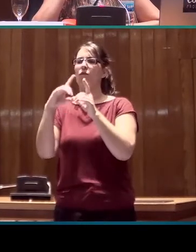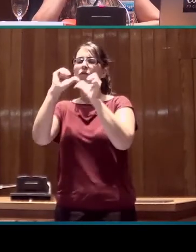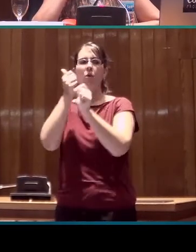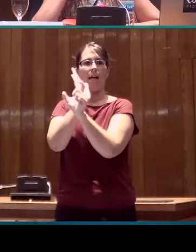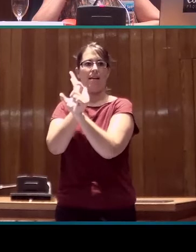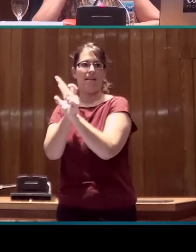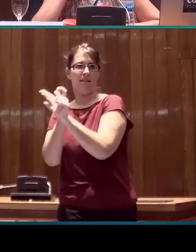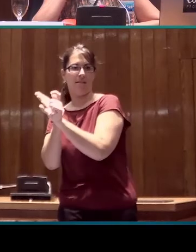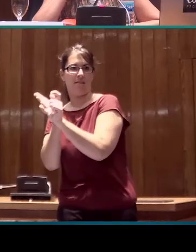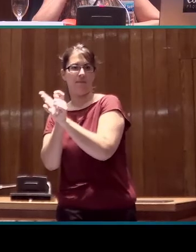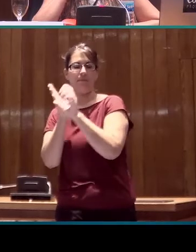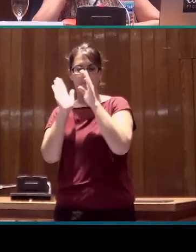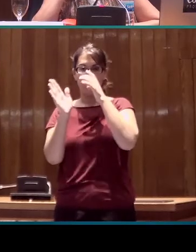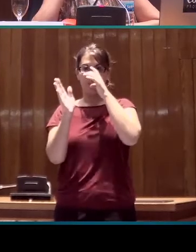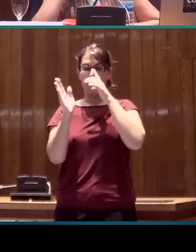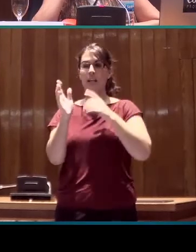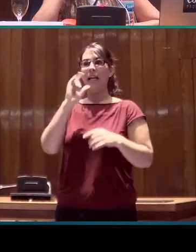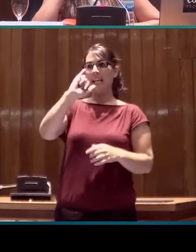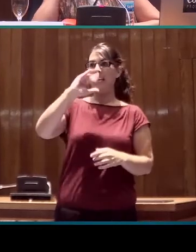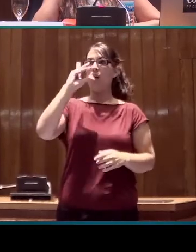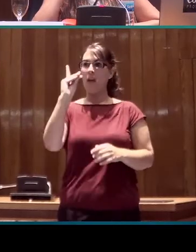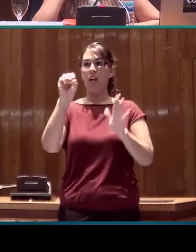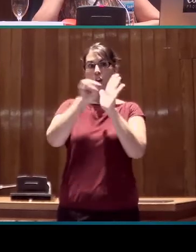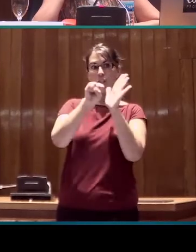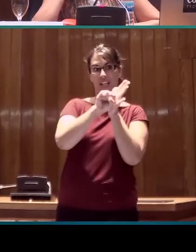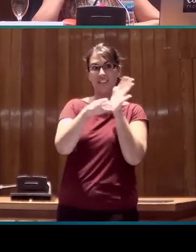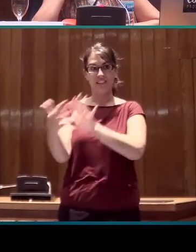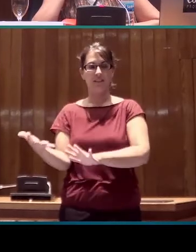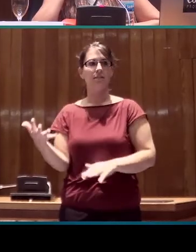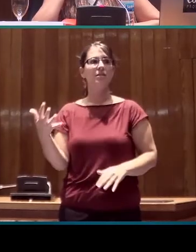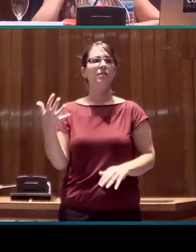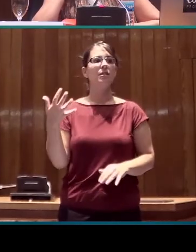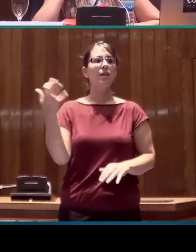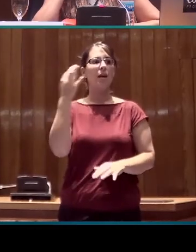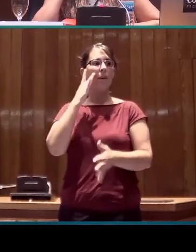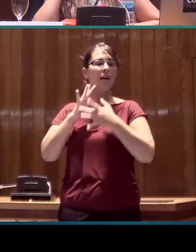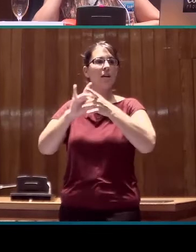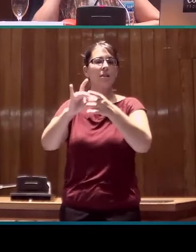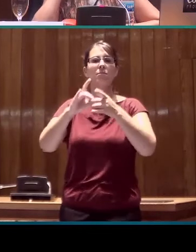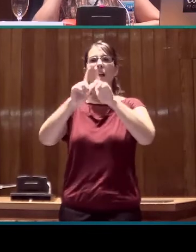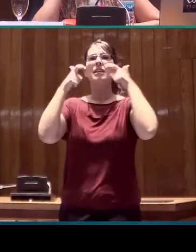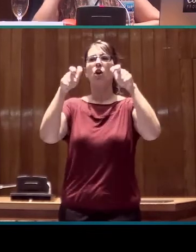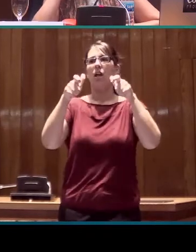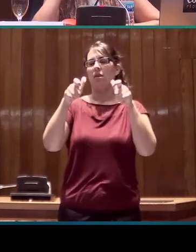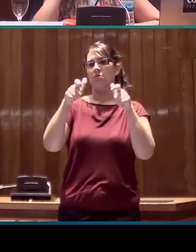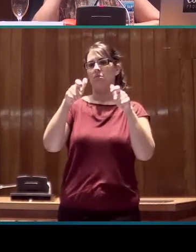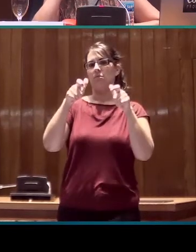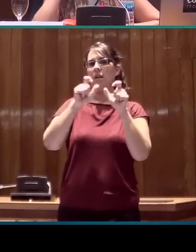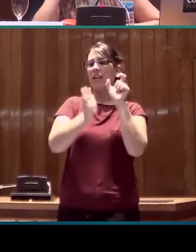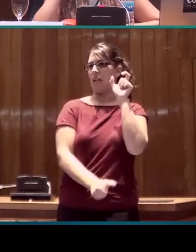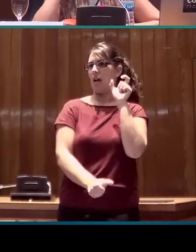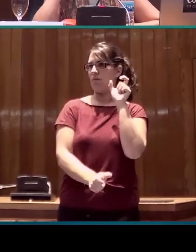Además, las glosas, las ideglosas habrán de asociarse con una categoría léxica particular, es decir, en algún momento